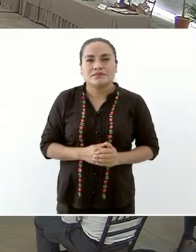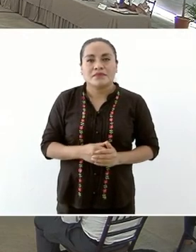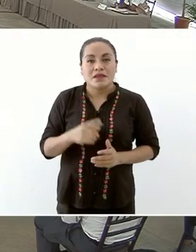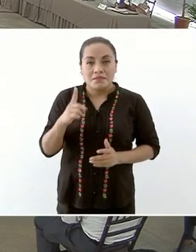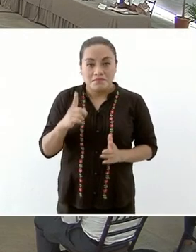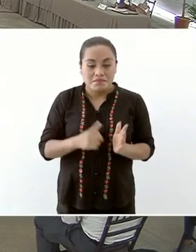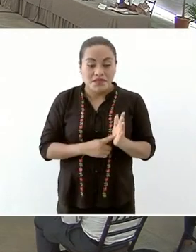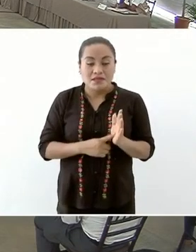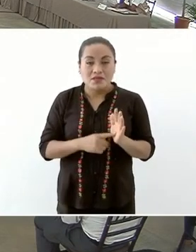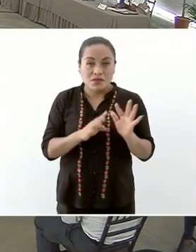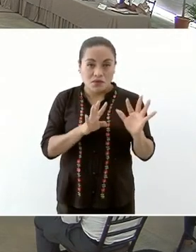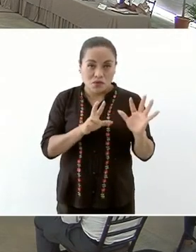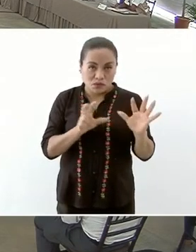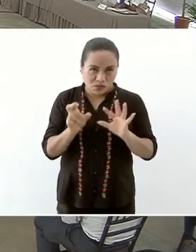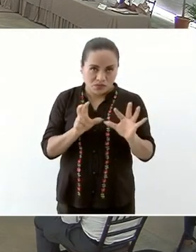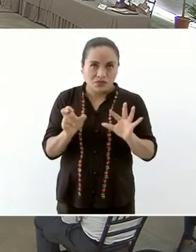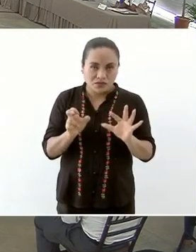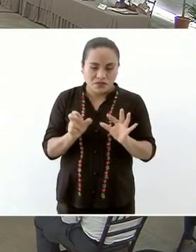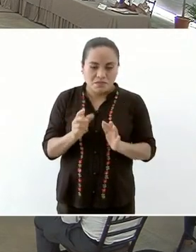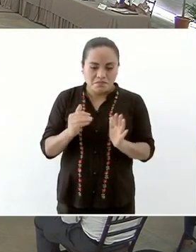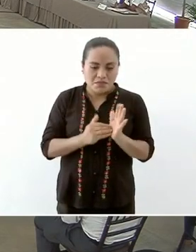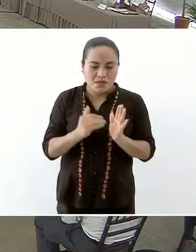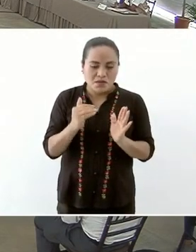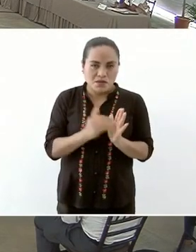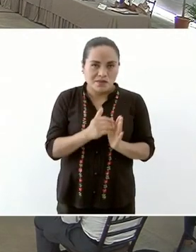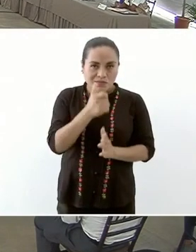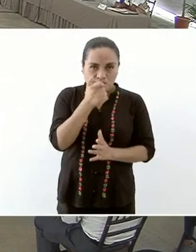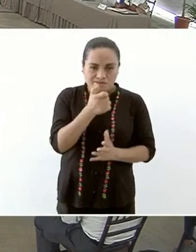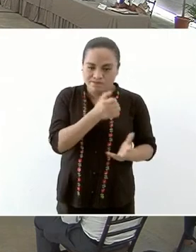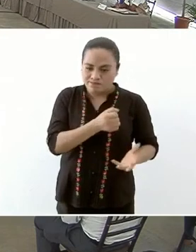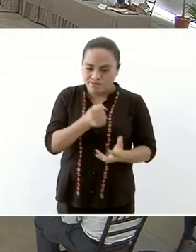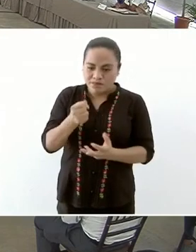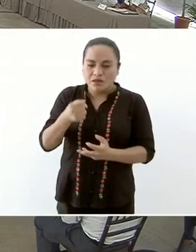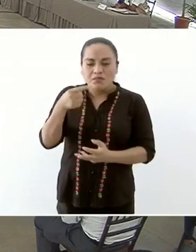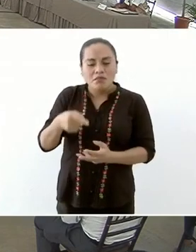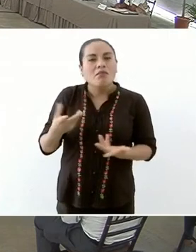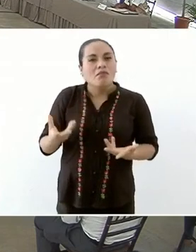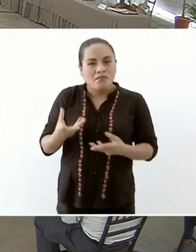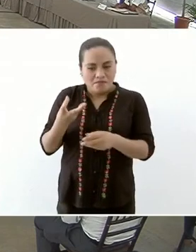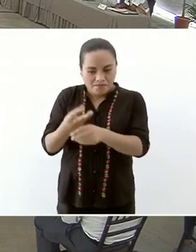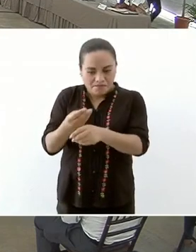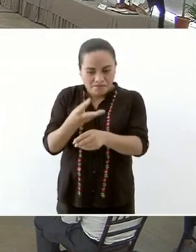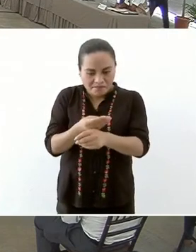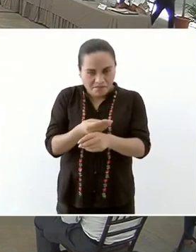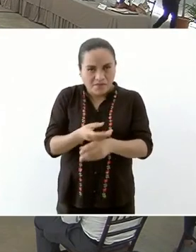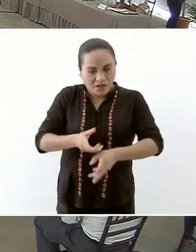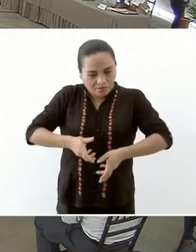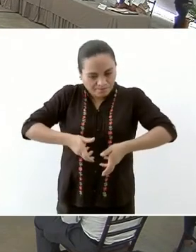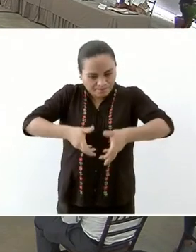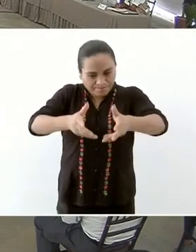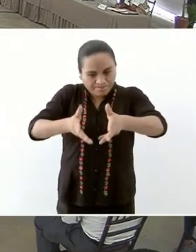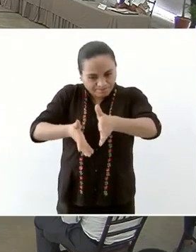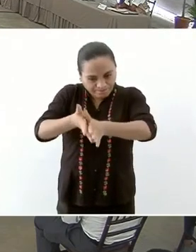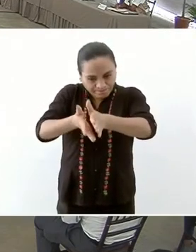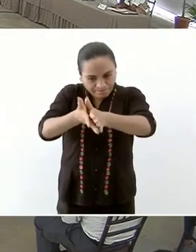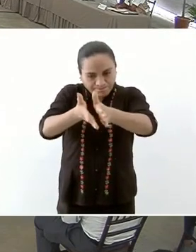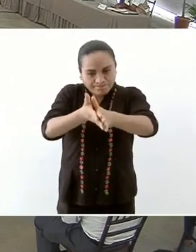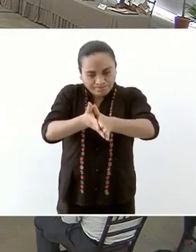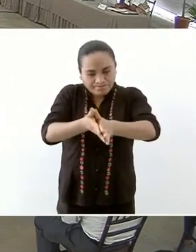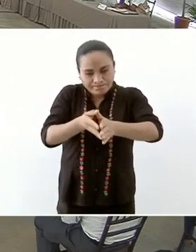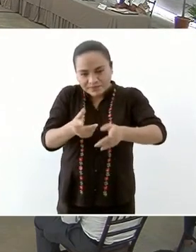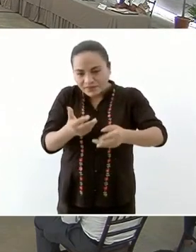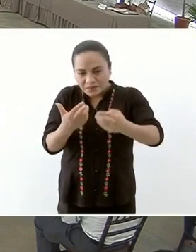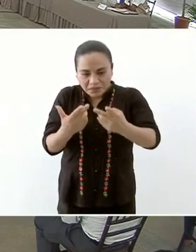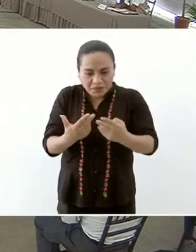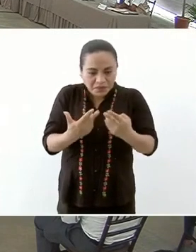ochocientos millones de pesos para caminos para puentes que sobre todo